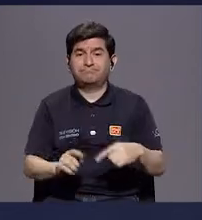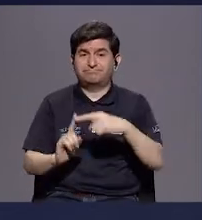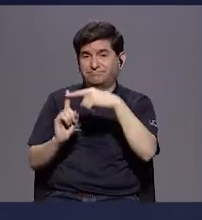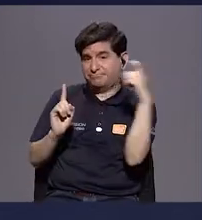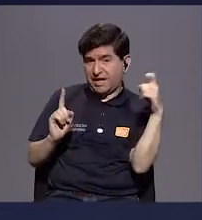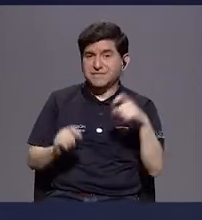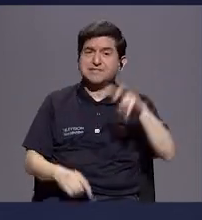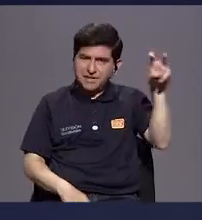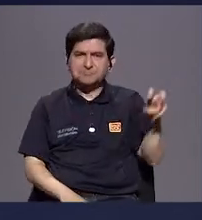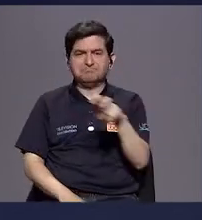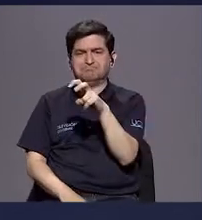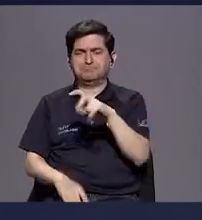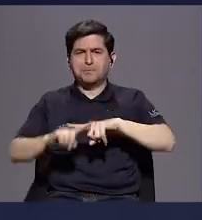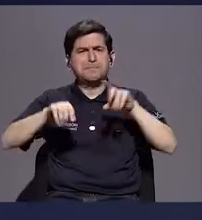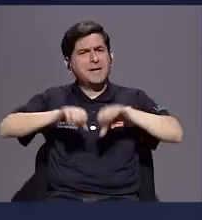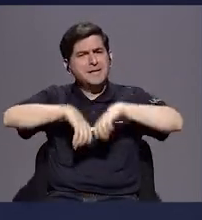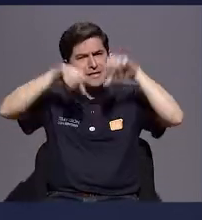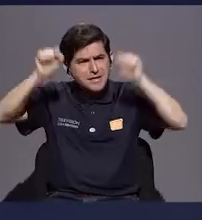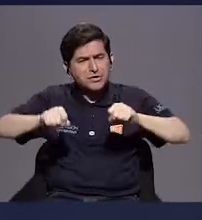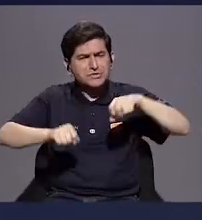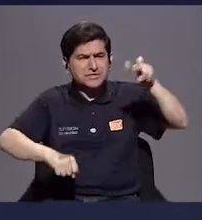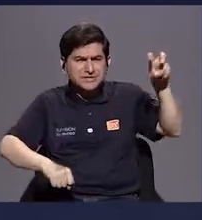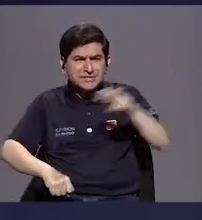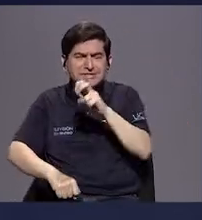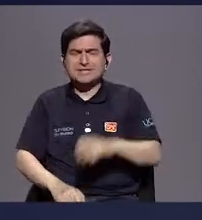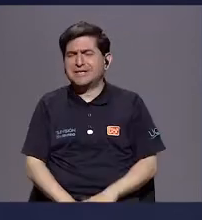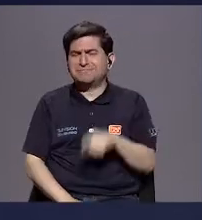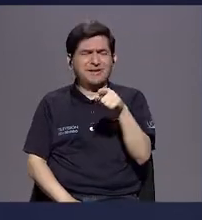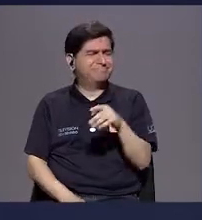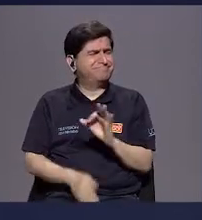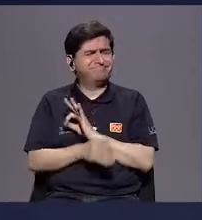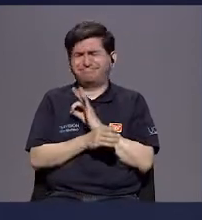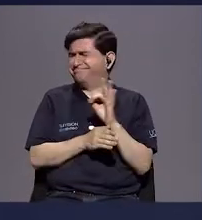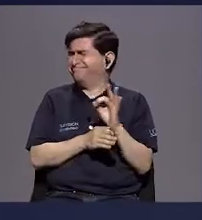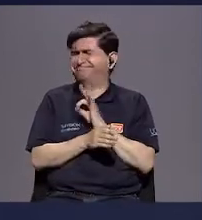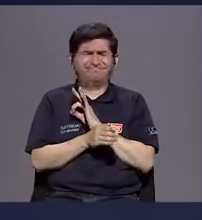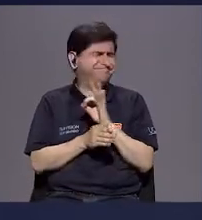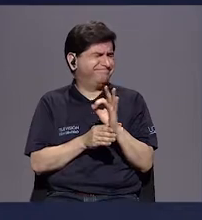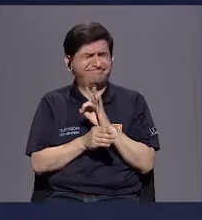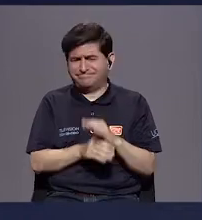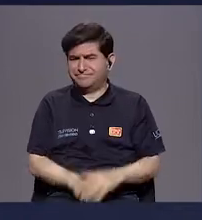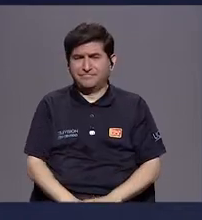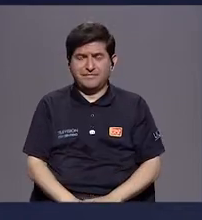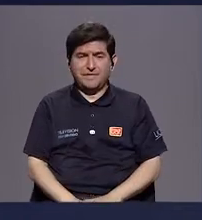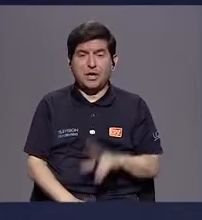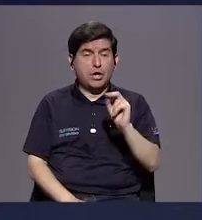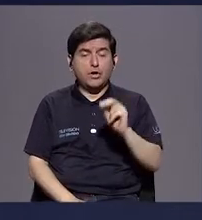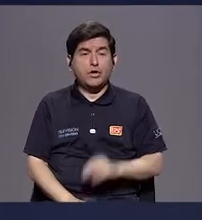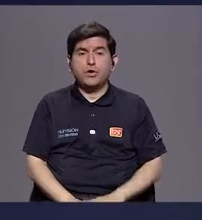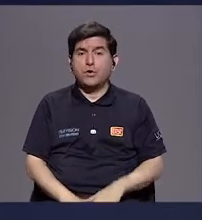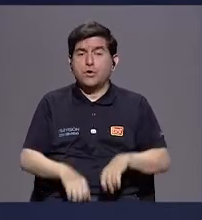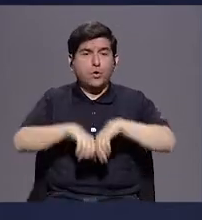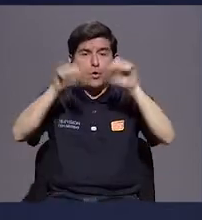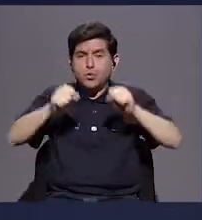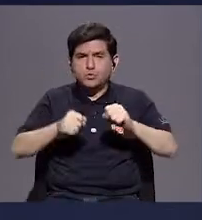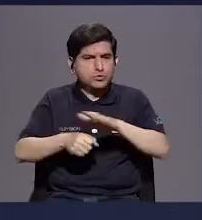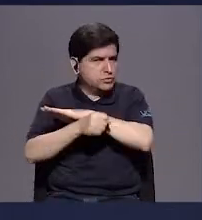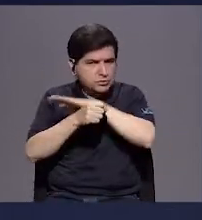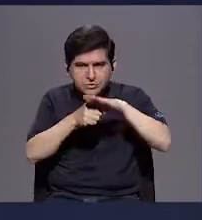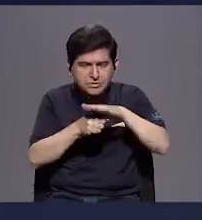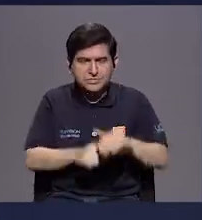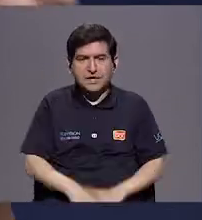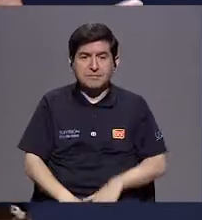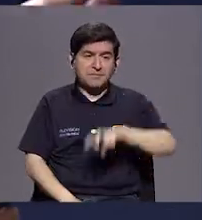transporte, pero tenemos un sistema de transporte tan deficiente, sin ser integral, que entonces